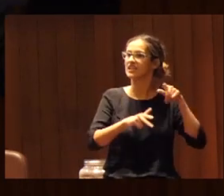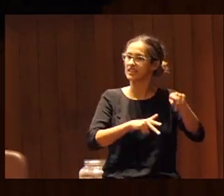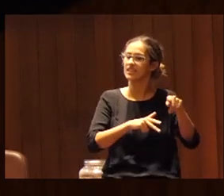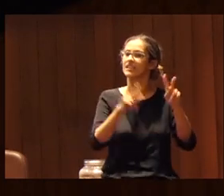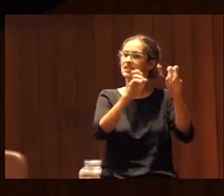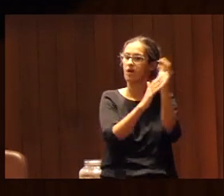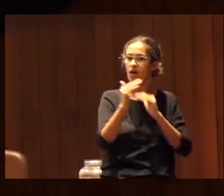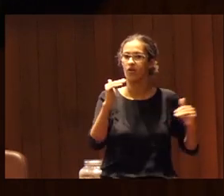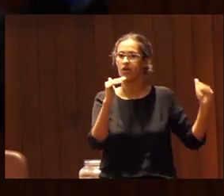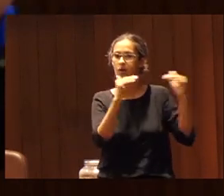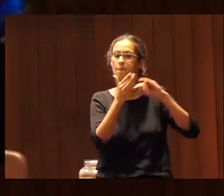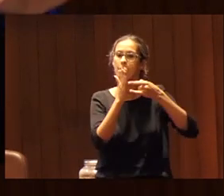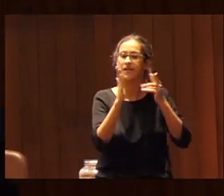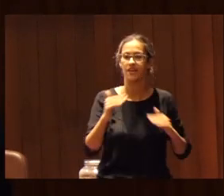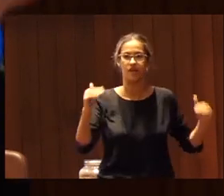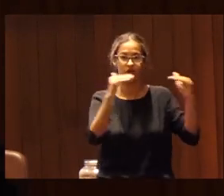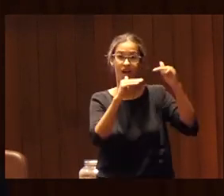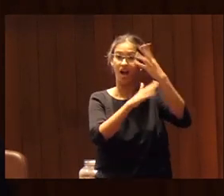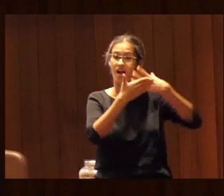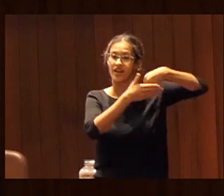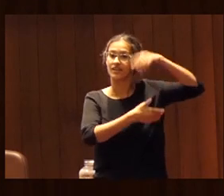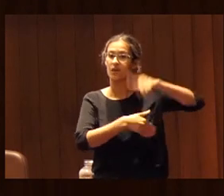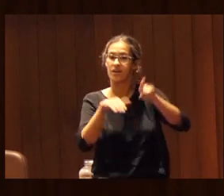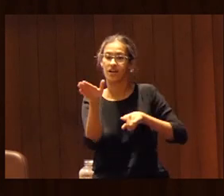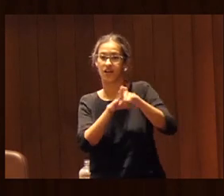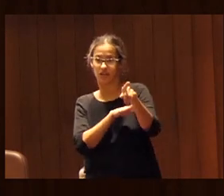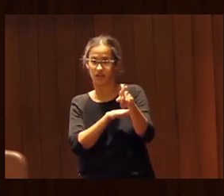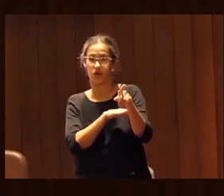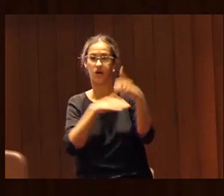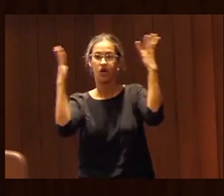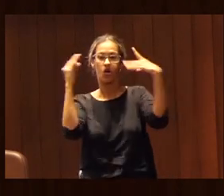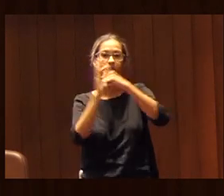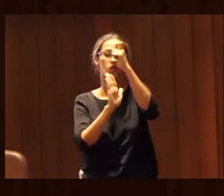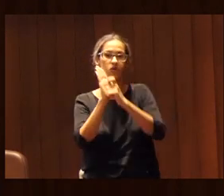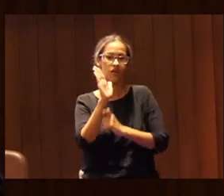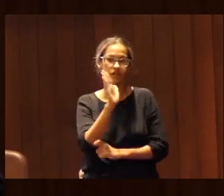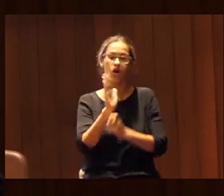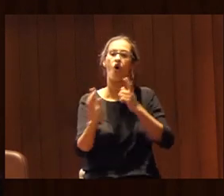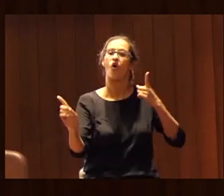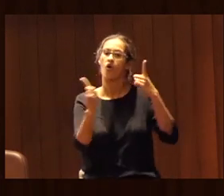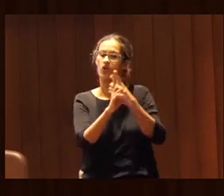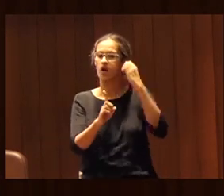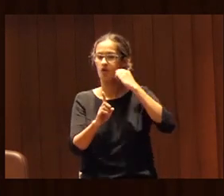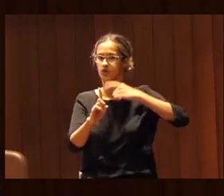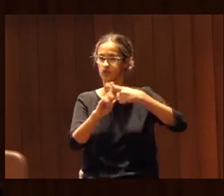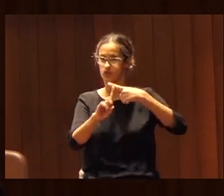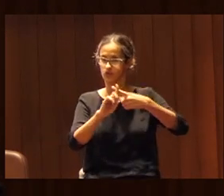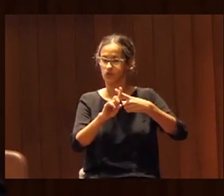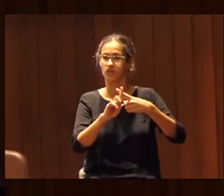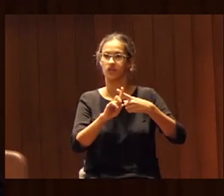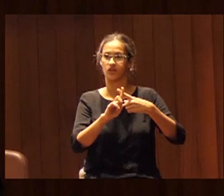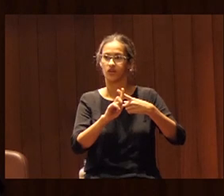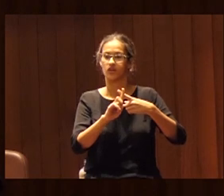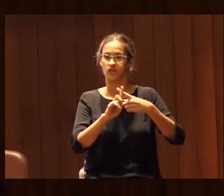momentos el plan de igualdad también contemplaba el desarrollo de protocolos contra el acoso y el abuso sexual y además lo está